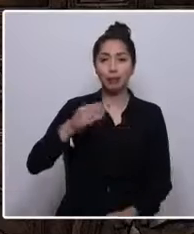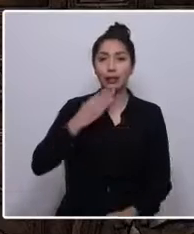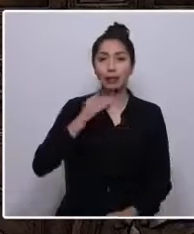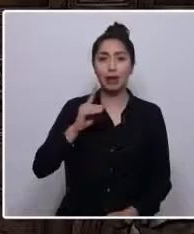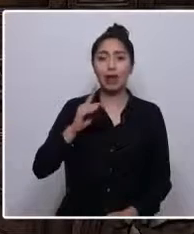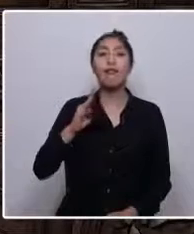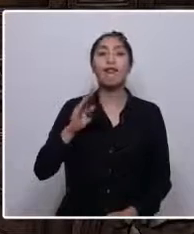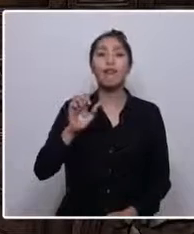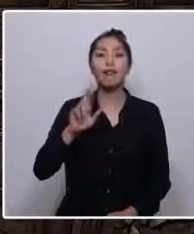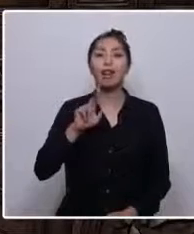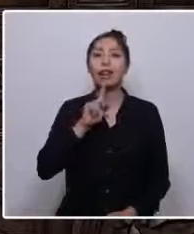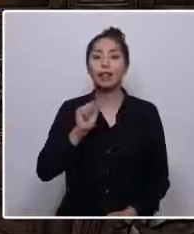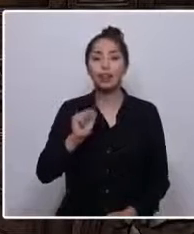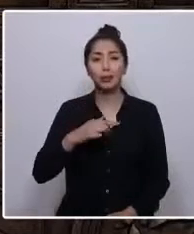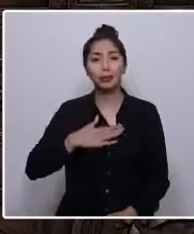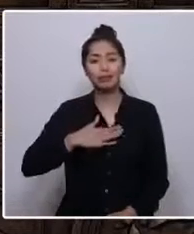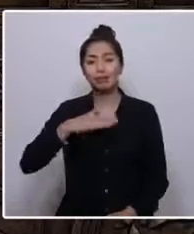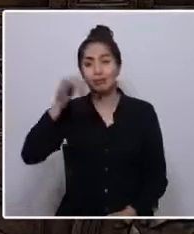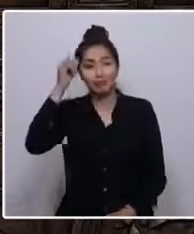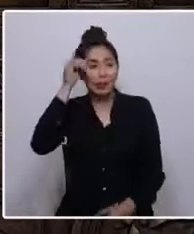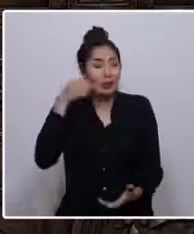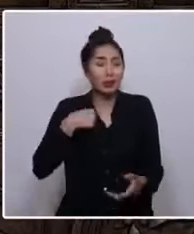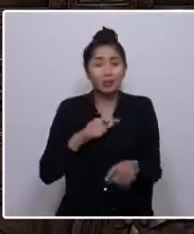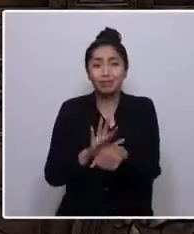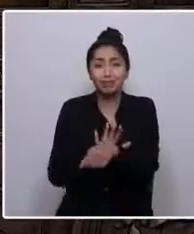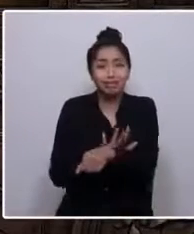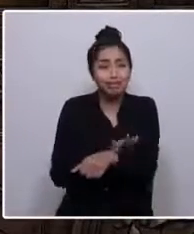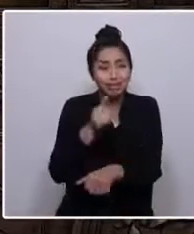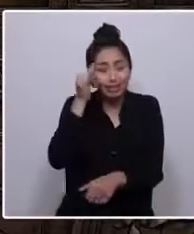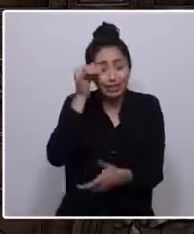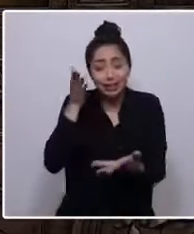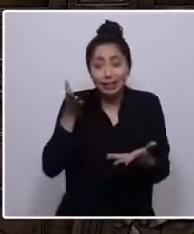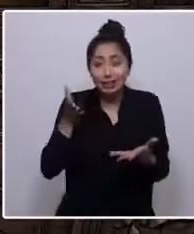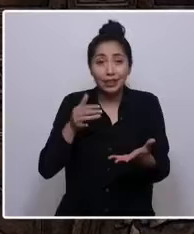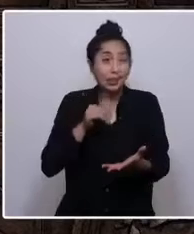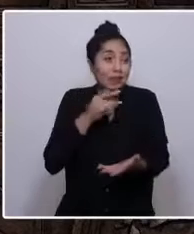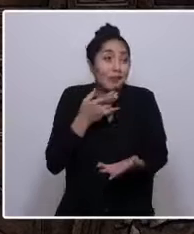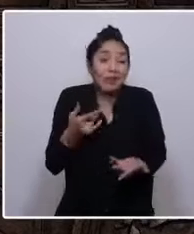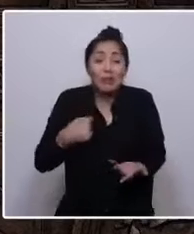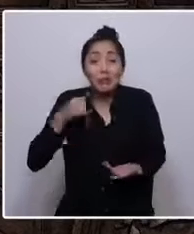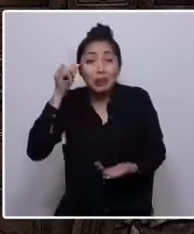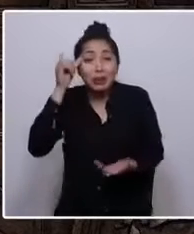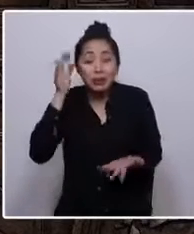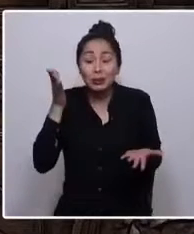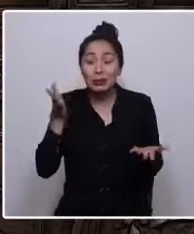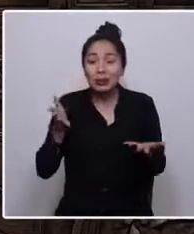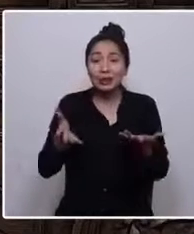Perdón, no sé por qué pedimos perdón por emocionarnos, pero bueno. Enseño derecho.